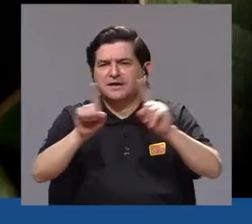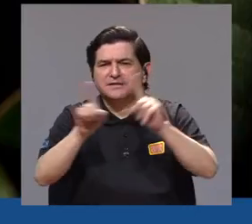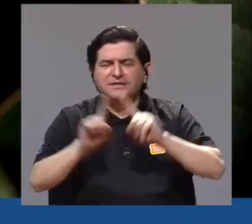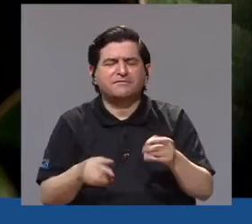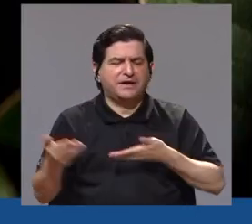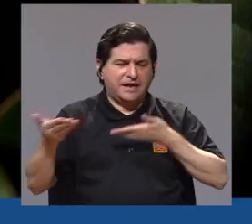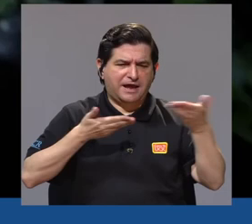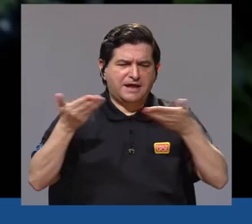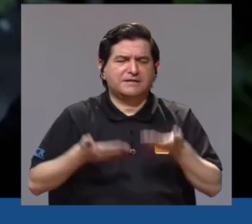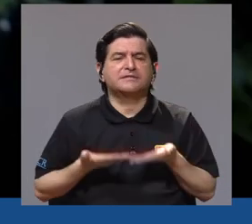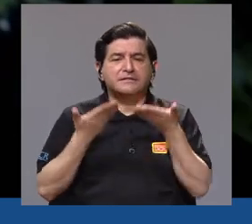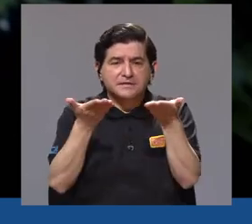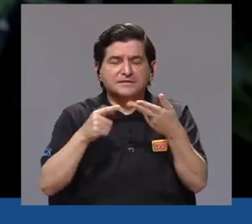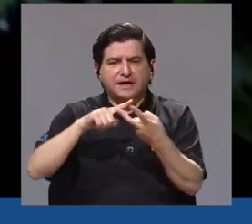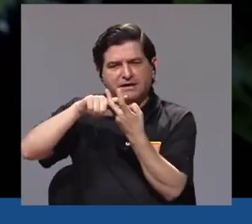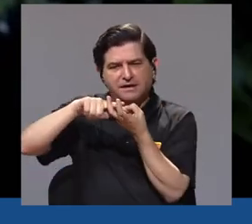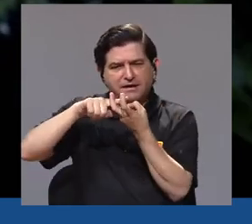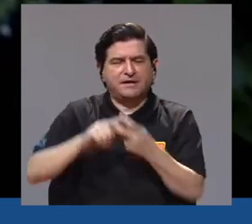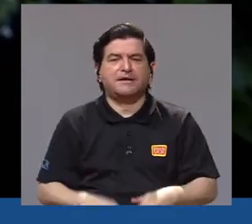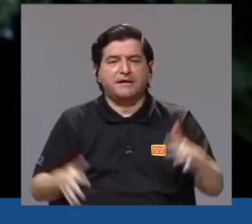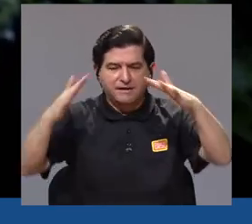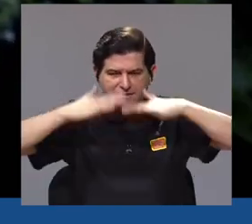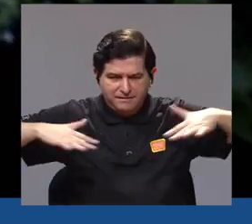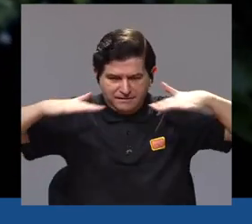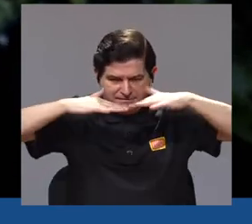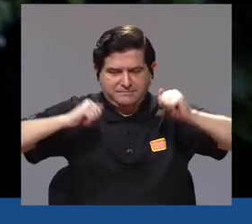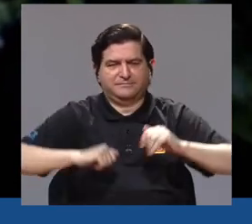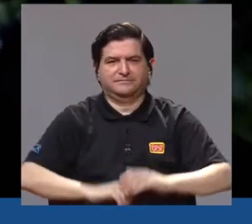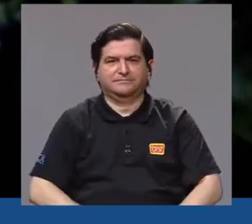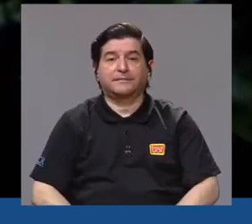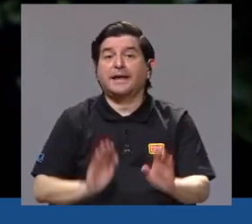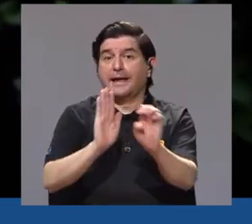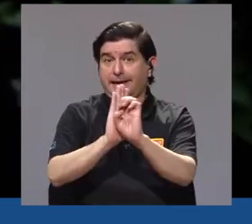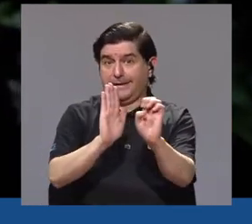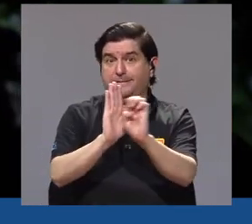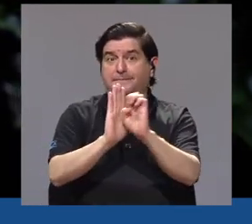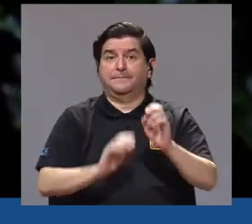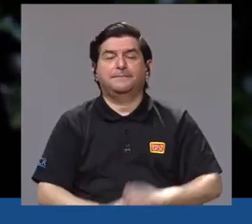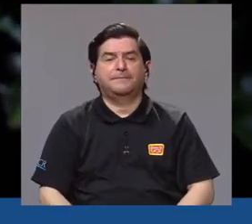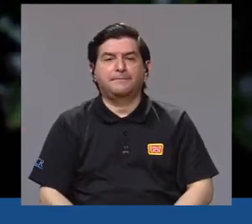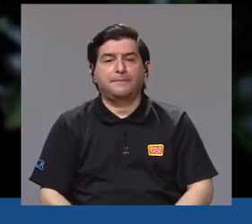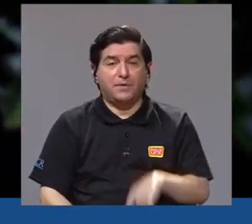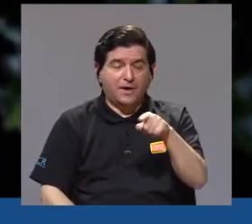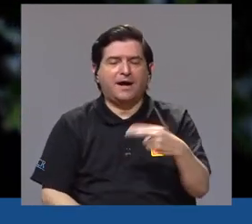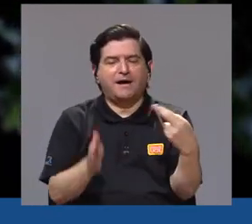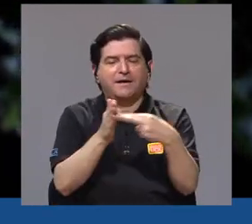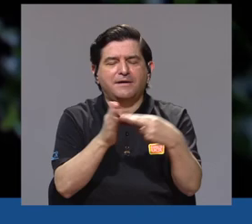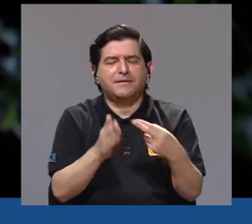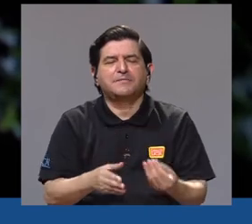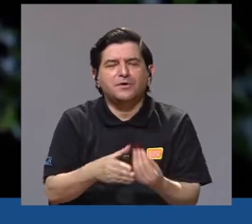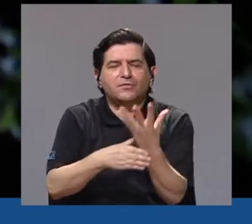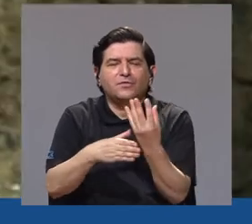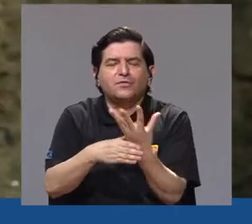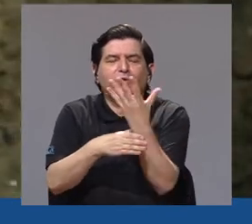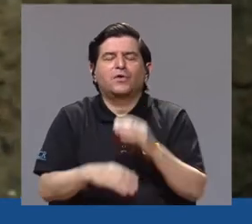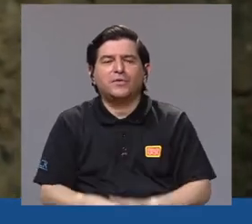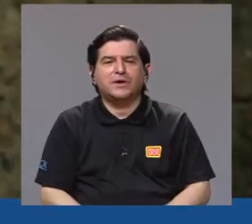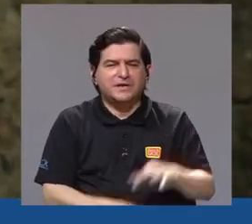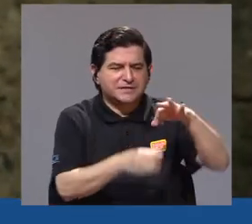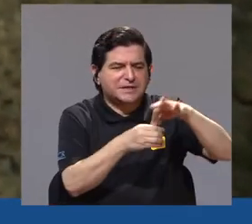señalar los múltiples servicios que brindan los murciélagos al medio ambiente como por ejemplo polinizar las flores,